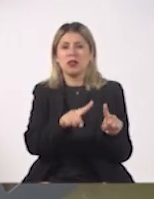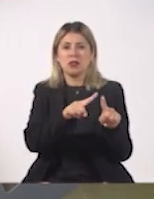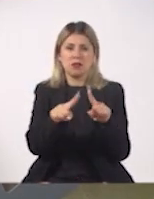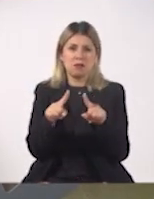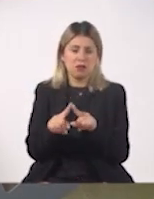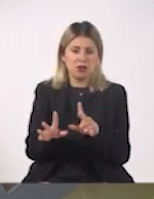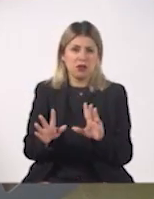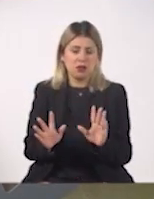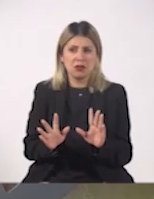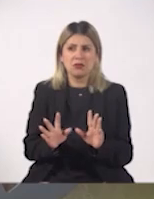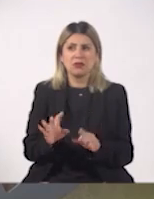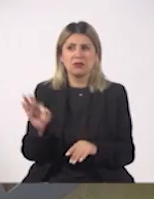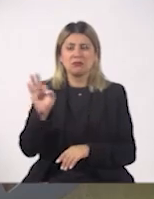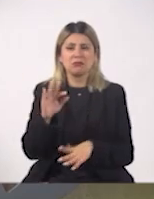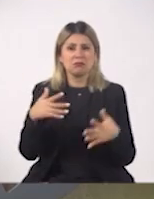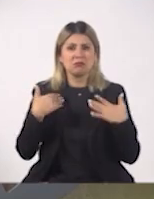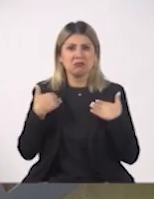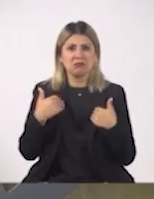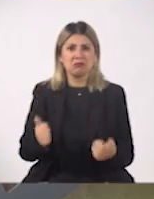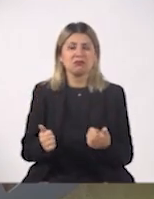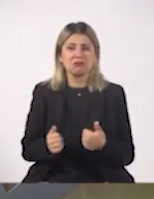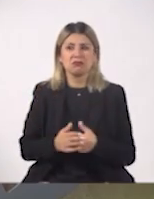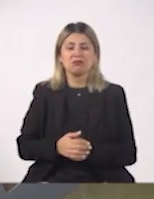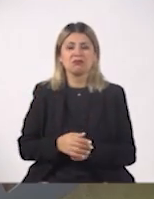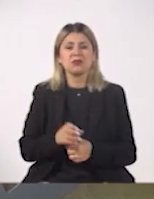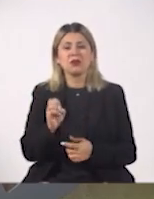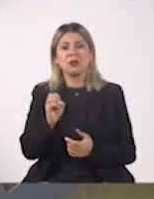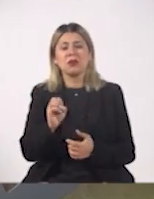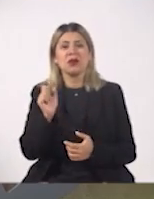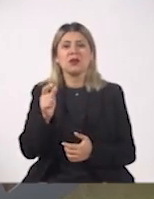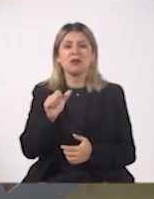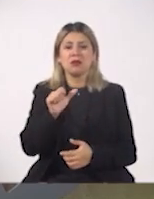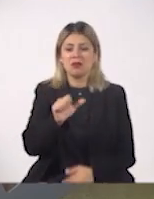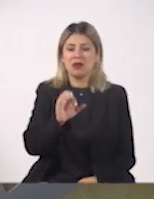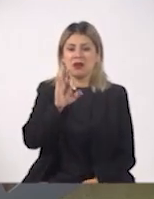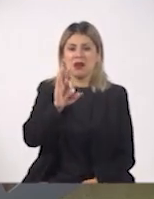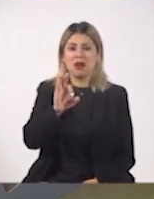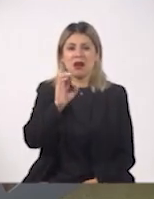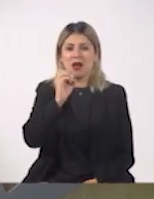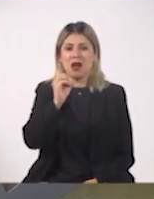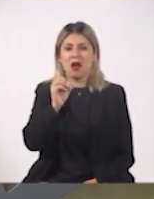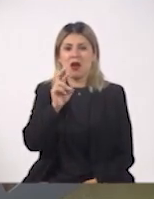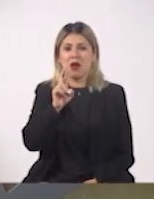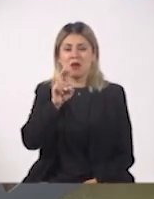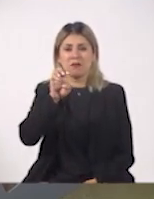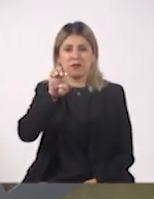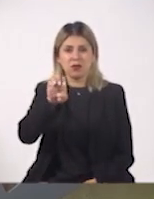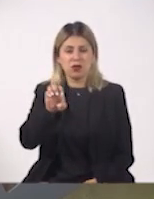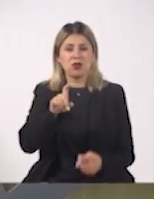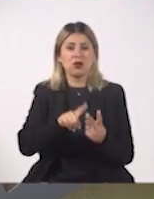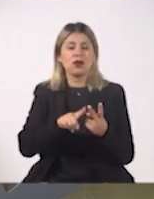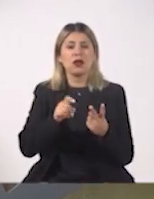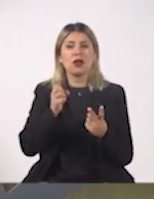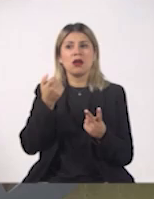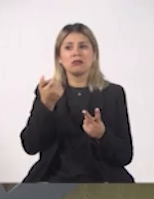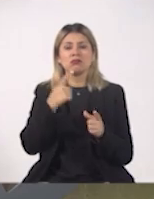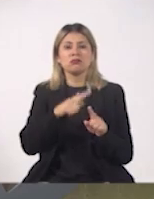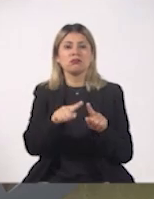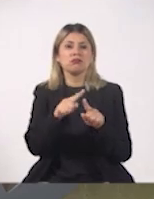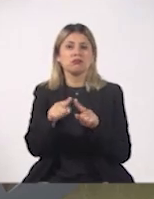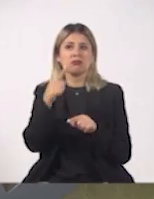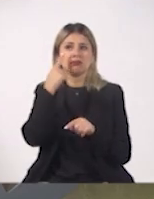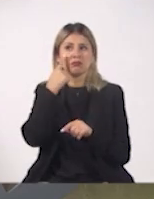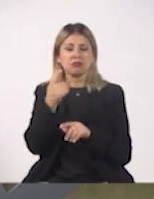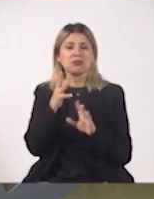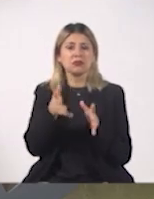siquiera las entendemos. De pronto ya a veces te aparece algo de la FORE, te aparece inversiones, te aparecen un montón de desplegados y